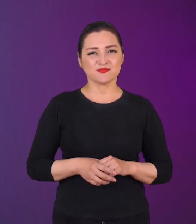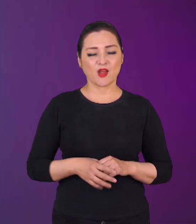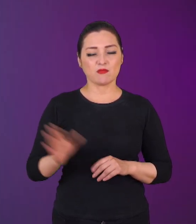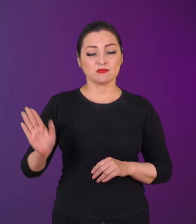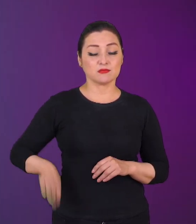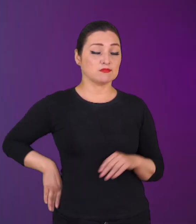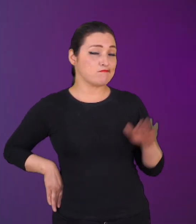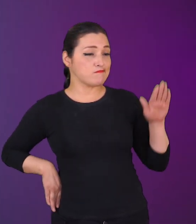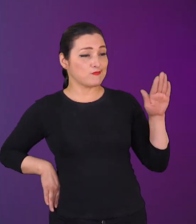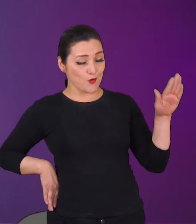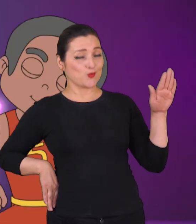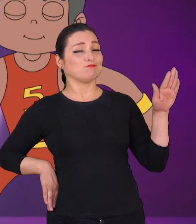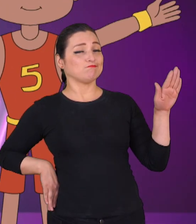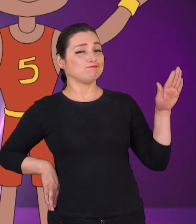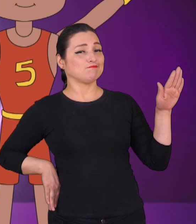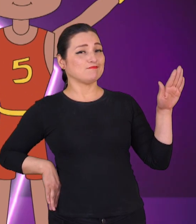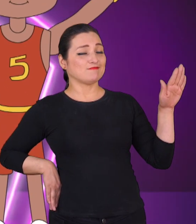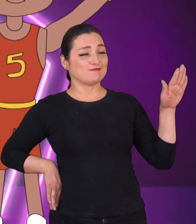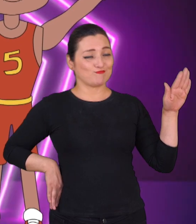Activando Vórtice Digital